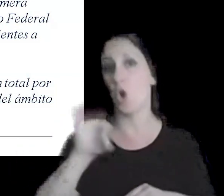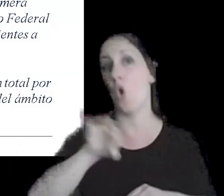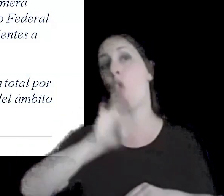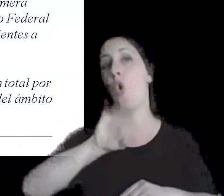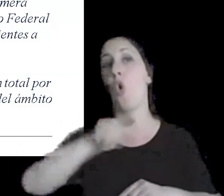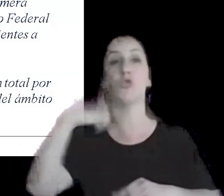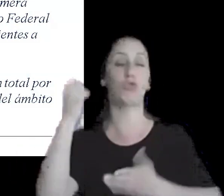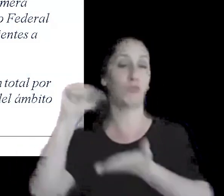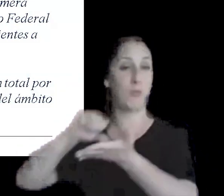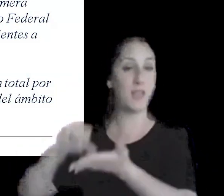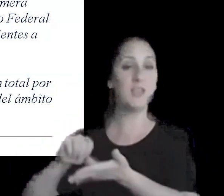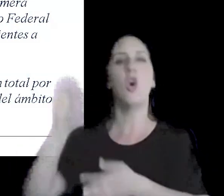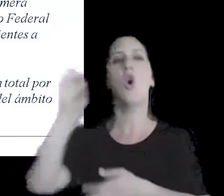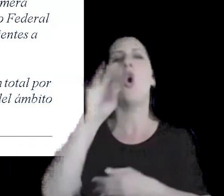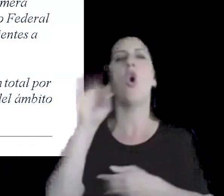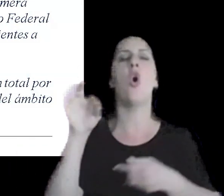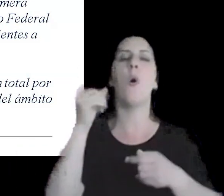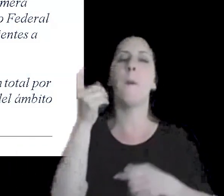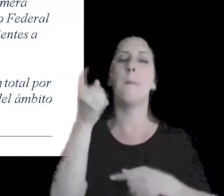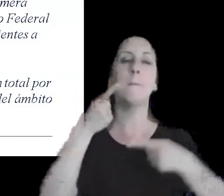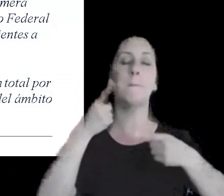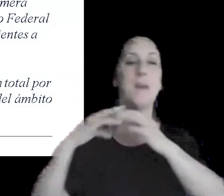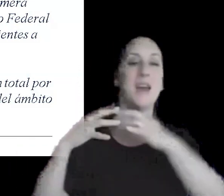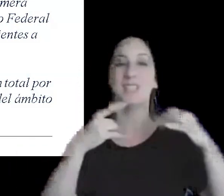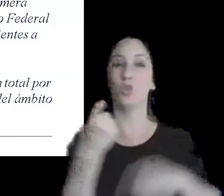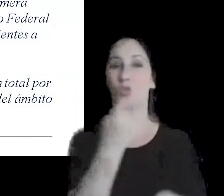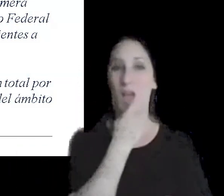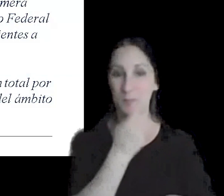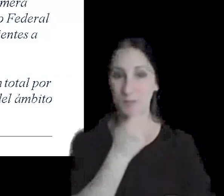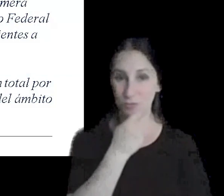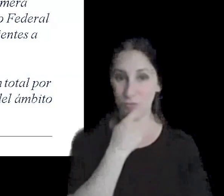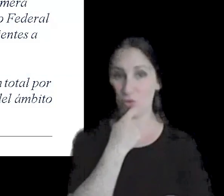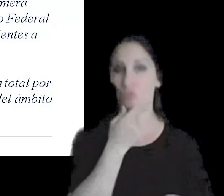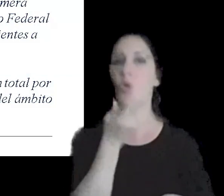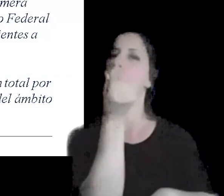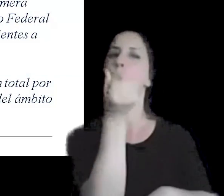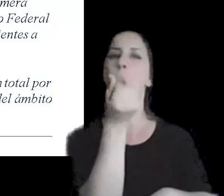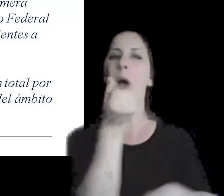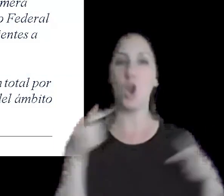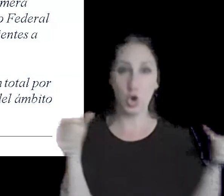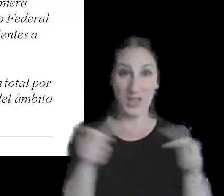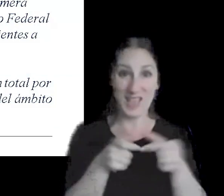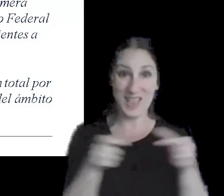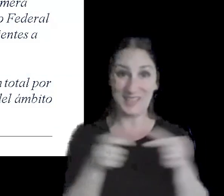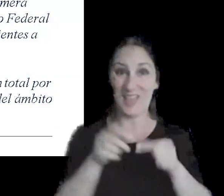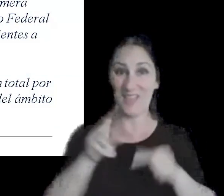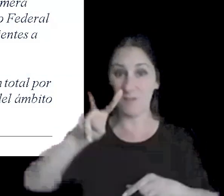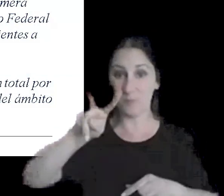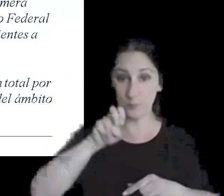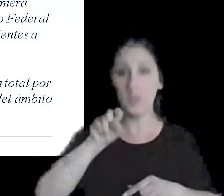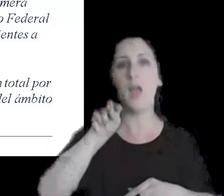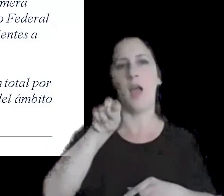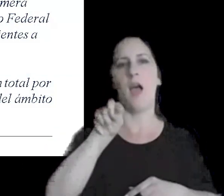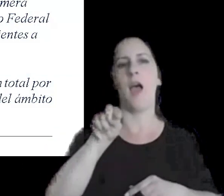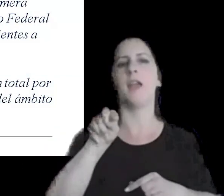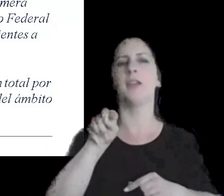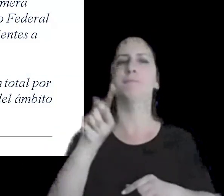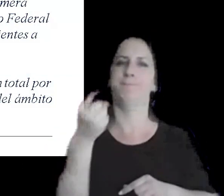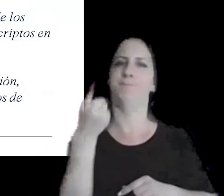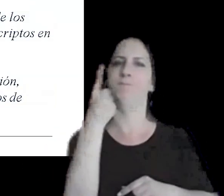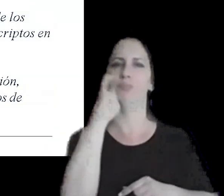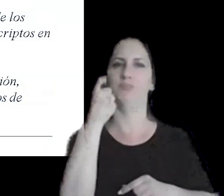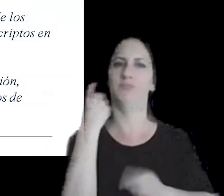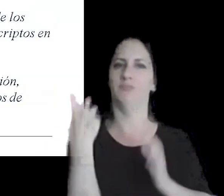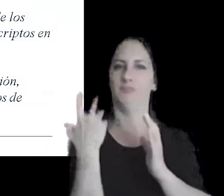partidos amistosos sobre el importe de las entradas que se hubieran percibidos habrá este régimen de percepción